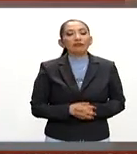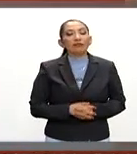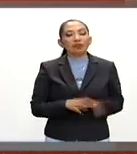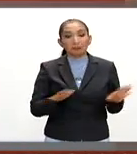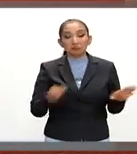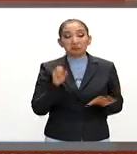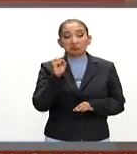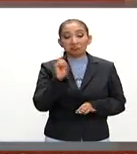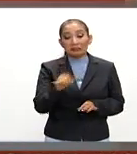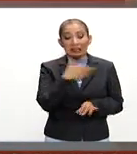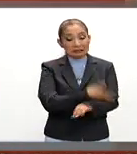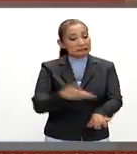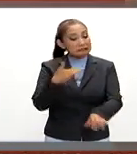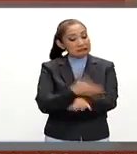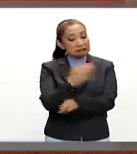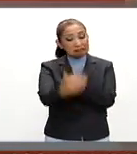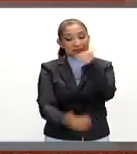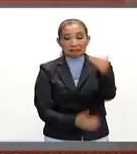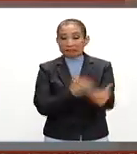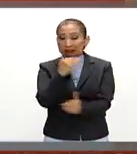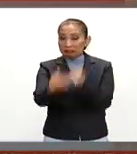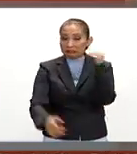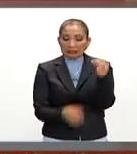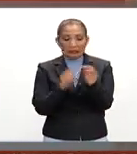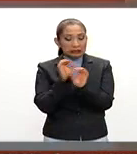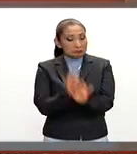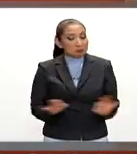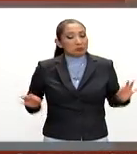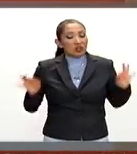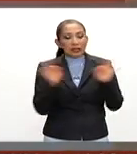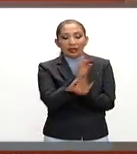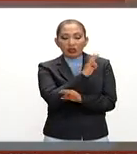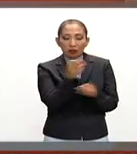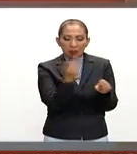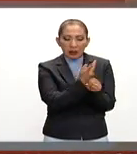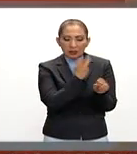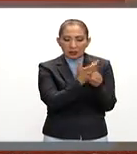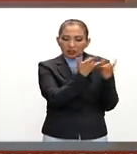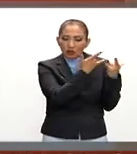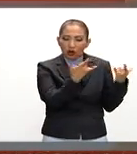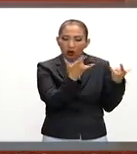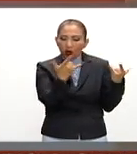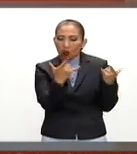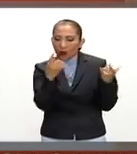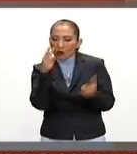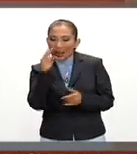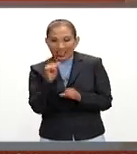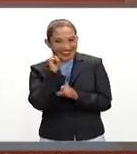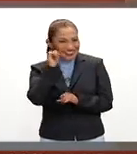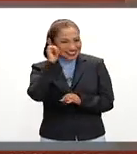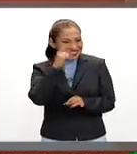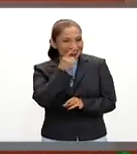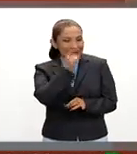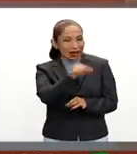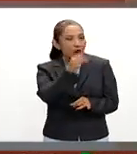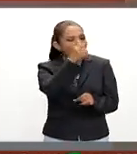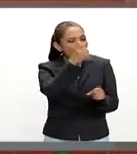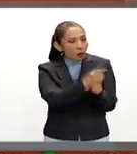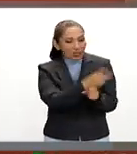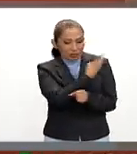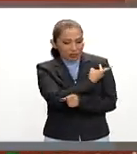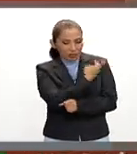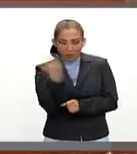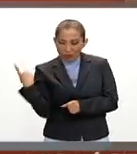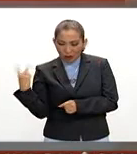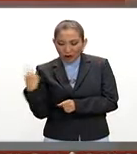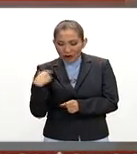sí, Omar, un proceso inédito por todo lo que ha sucedido, ¿no? Pero fíjate que ayer comentábamos que tuvimos la oportunidad los dos